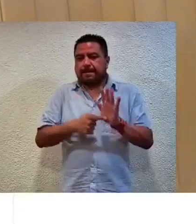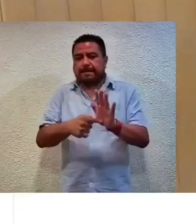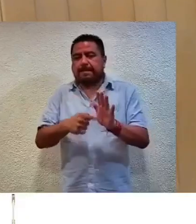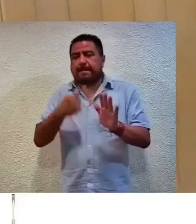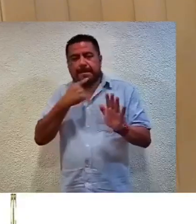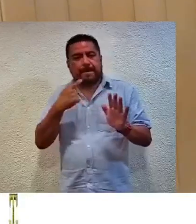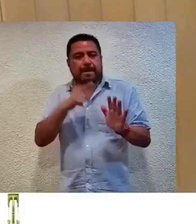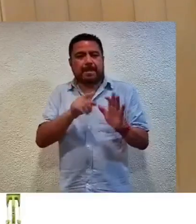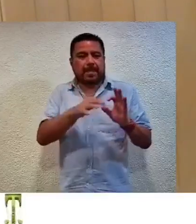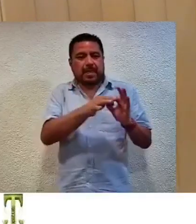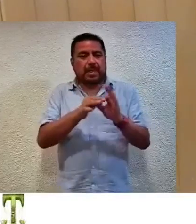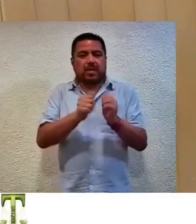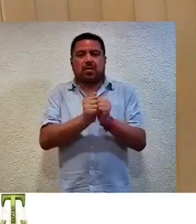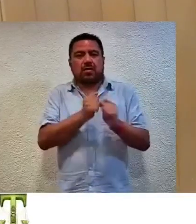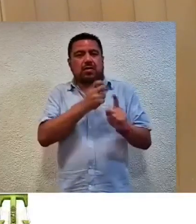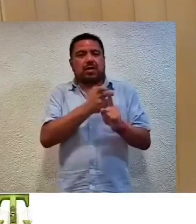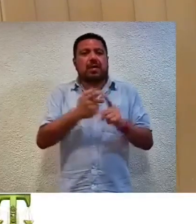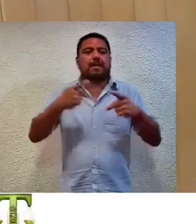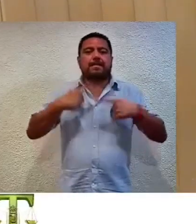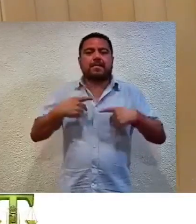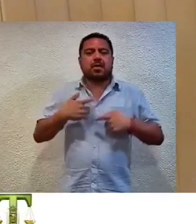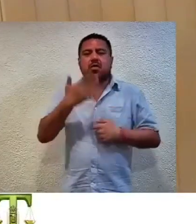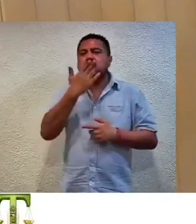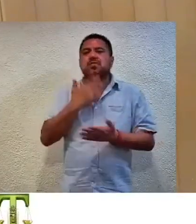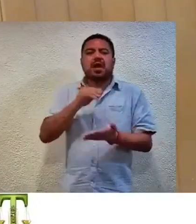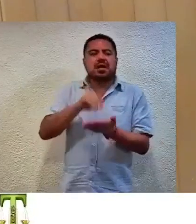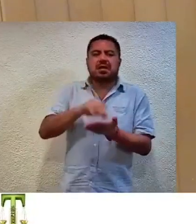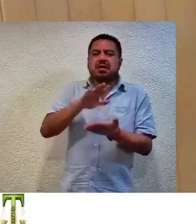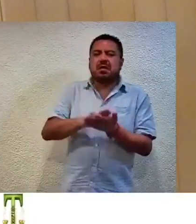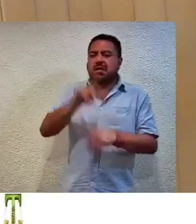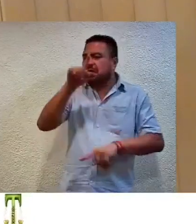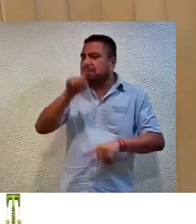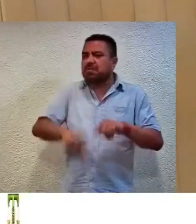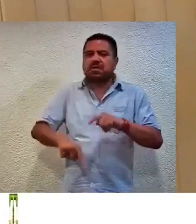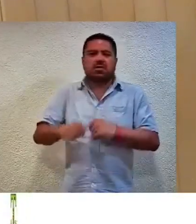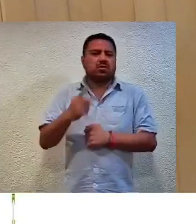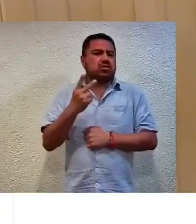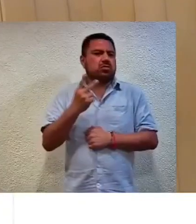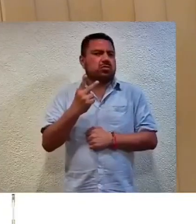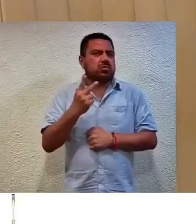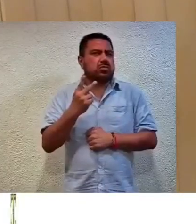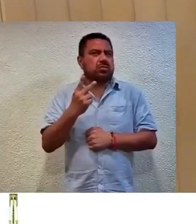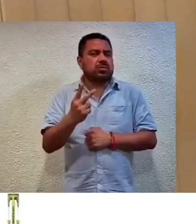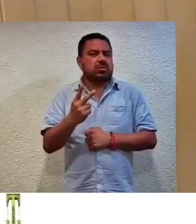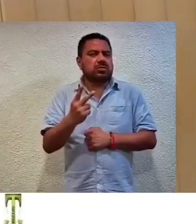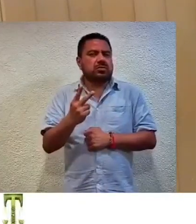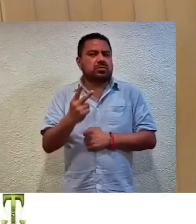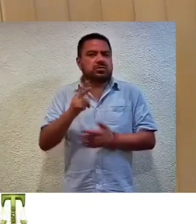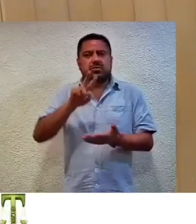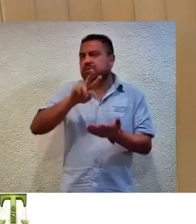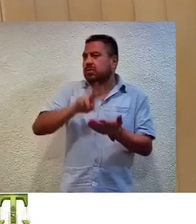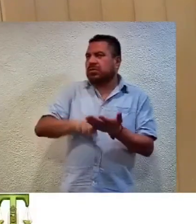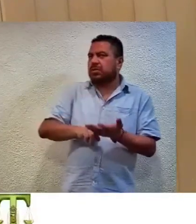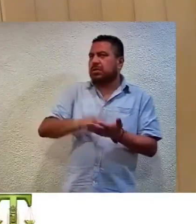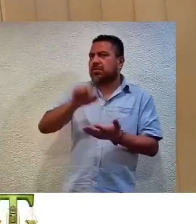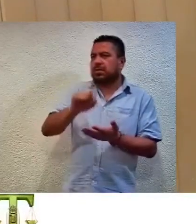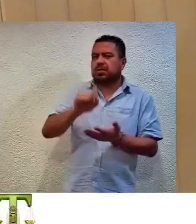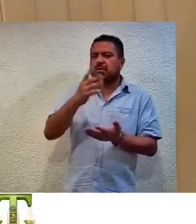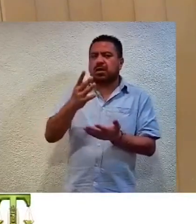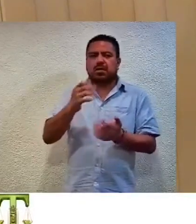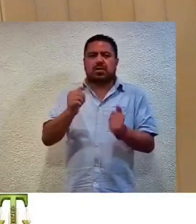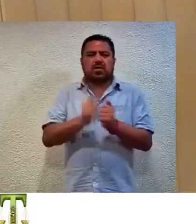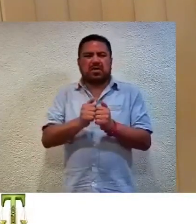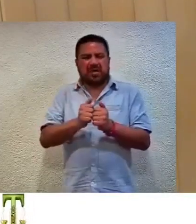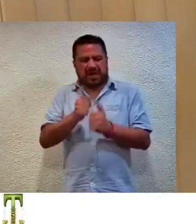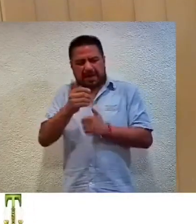Aunado a lo anterior, la actora no contempló que fueron suspendidos en el 2-2024 los procedimientos